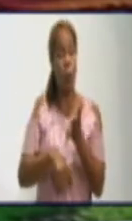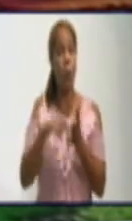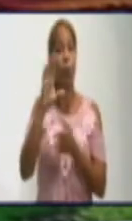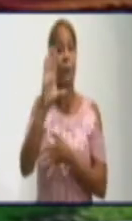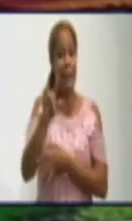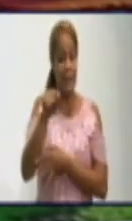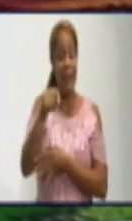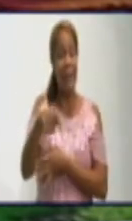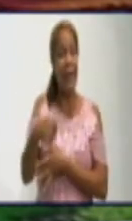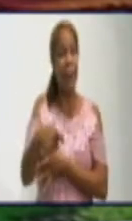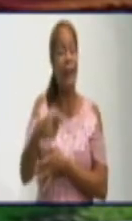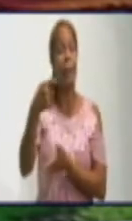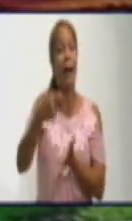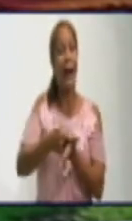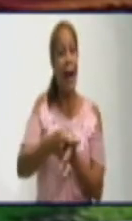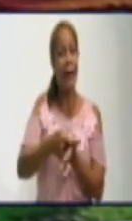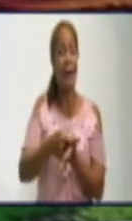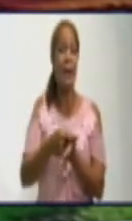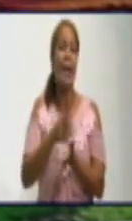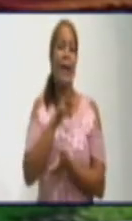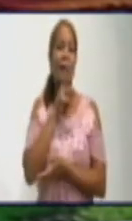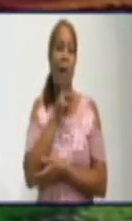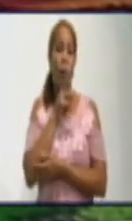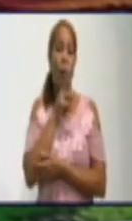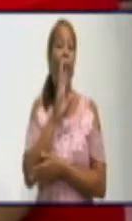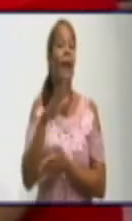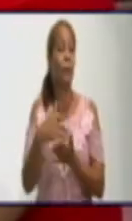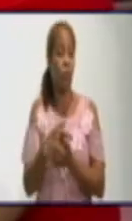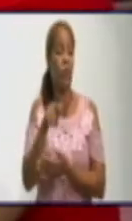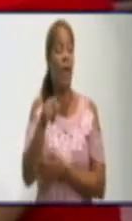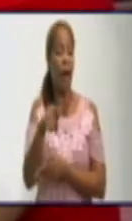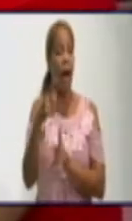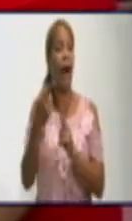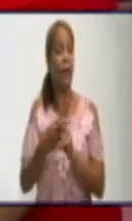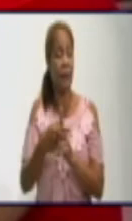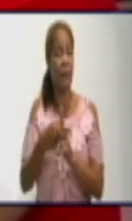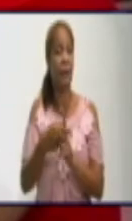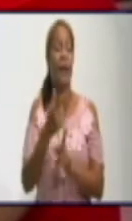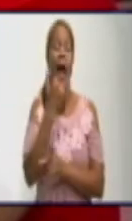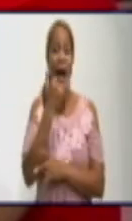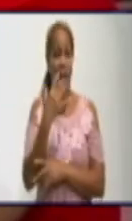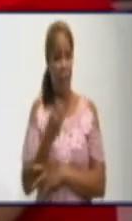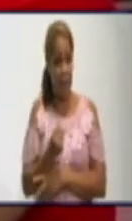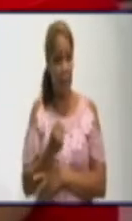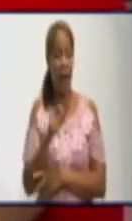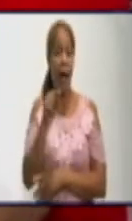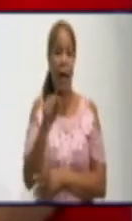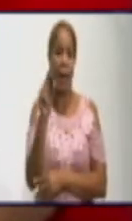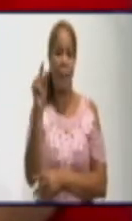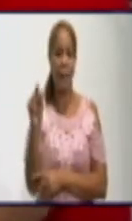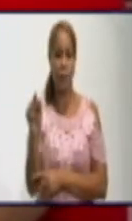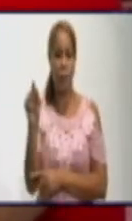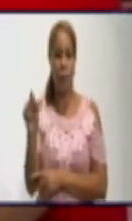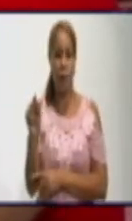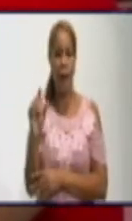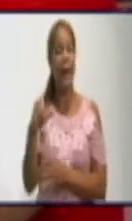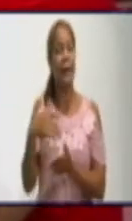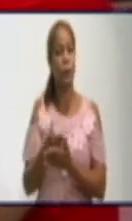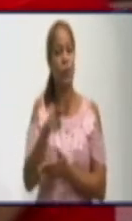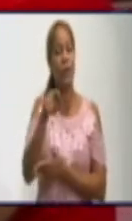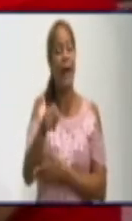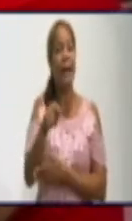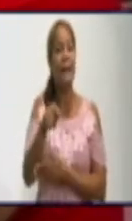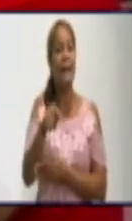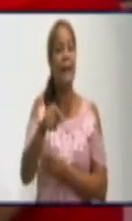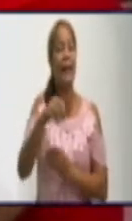de este mes. ¿Esto afecta al cliente? Sí, afecta al cliente, pero volvemos a repetir. Ahí lo que varía es el ciclo y no la tarifa. La